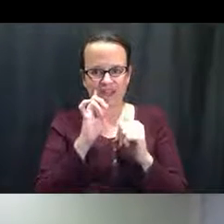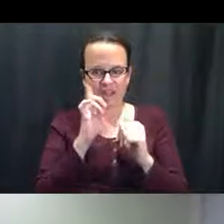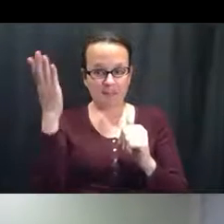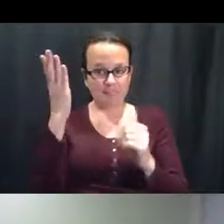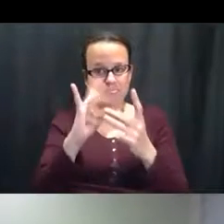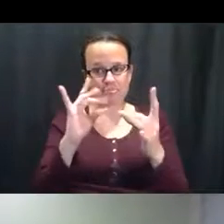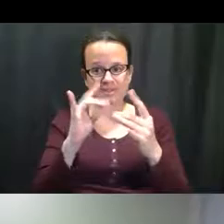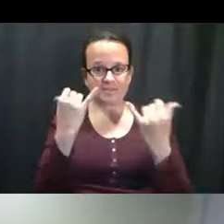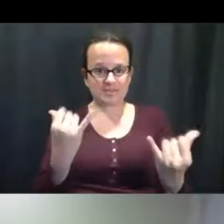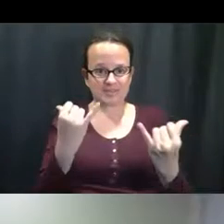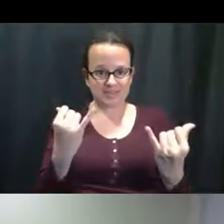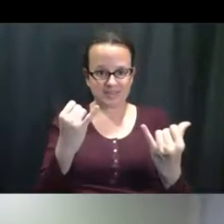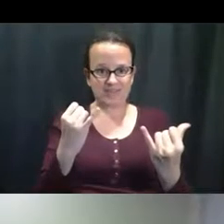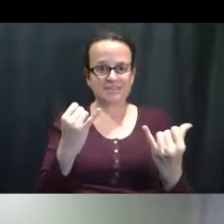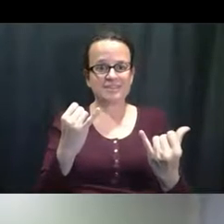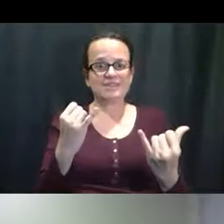estoy tratando